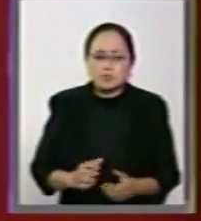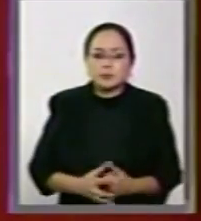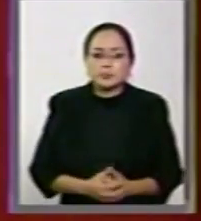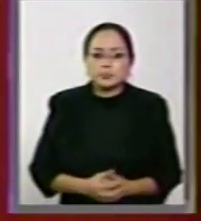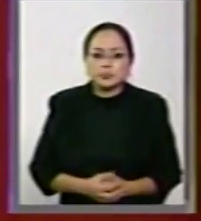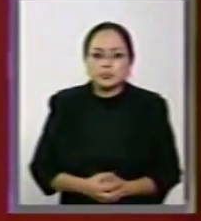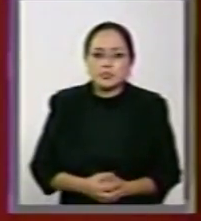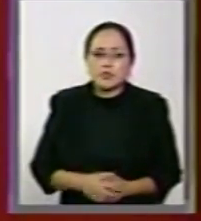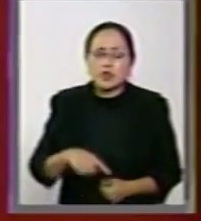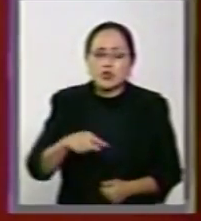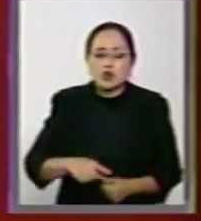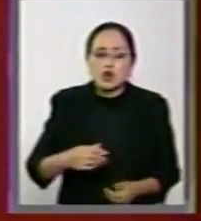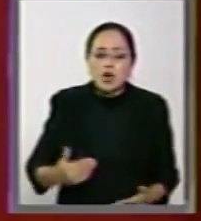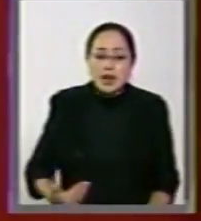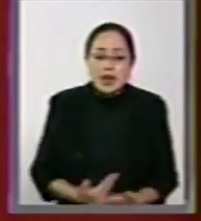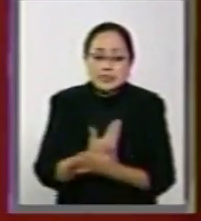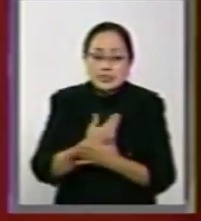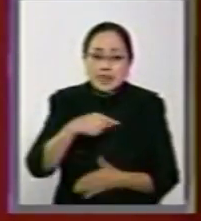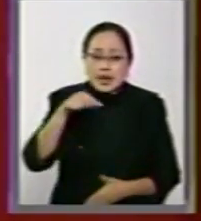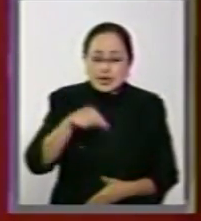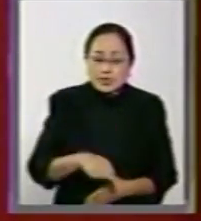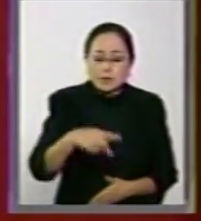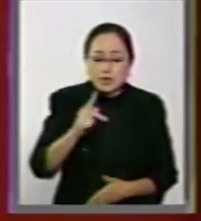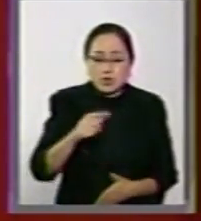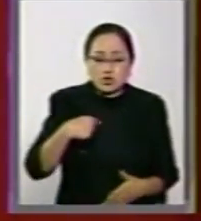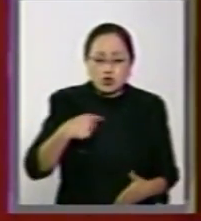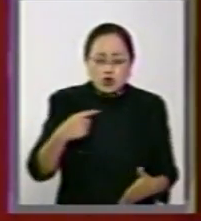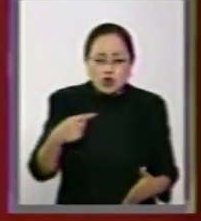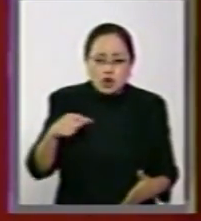pero he crecido en el Estado de México.